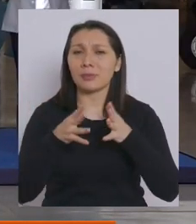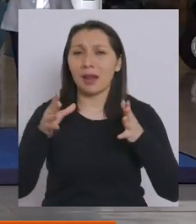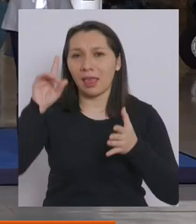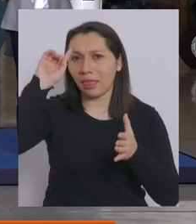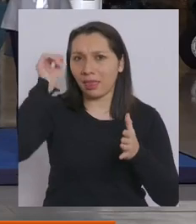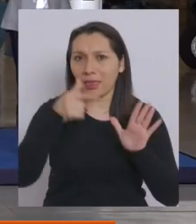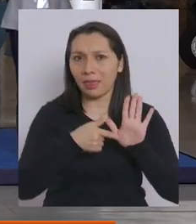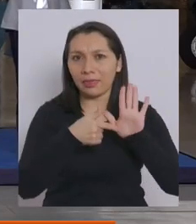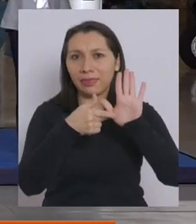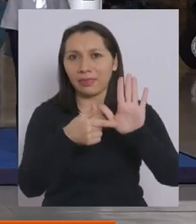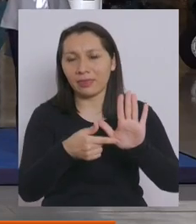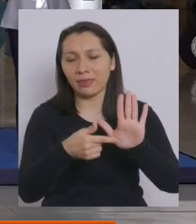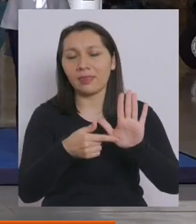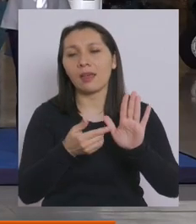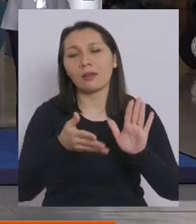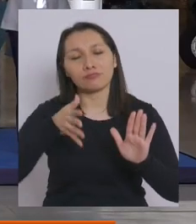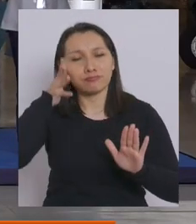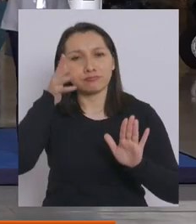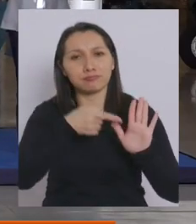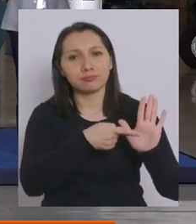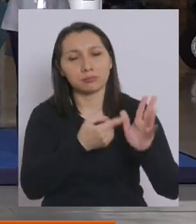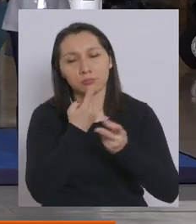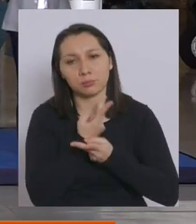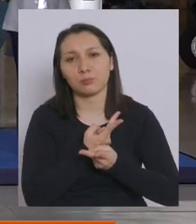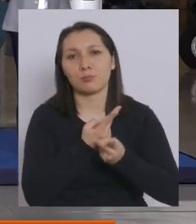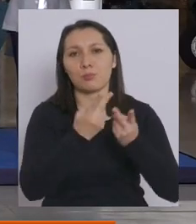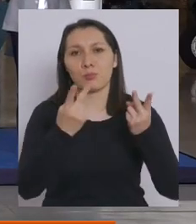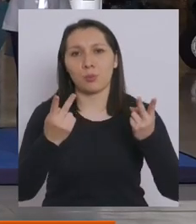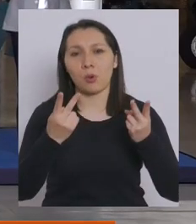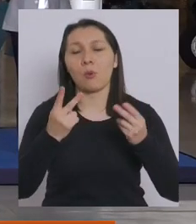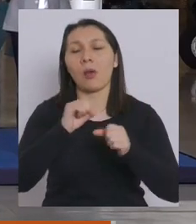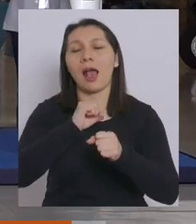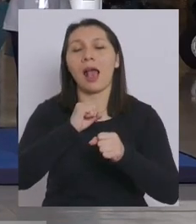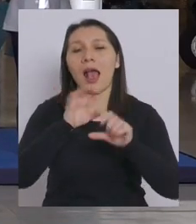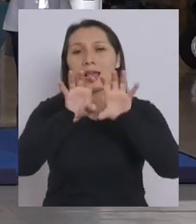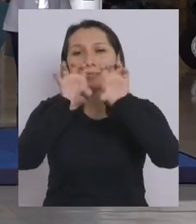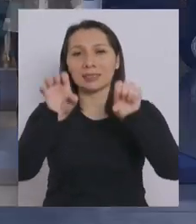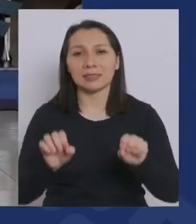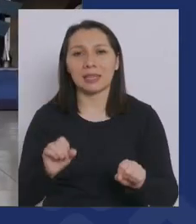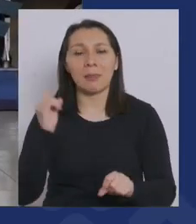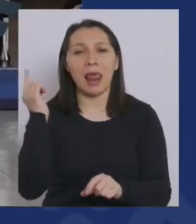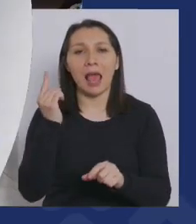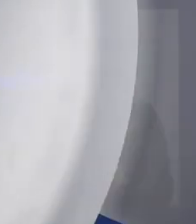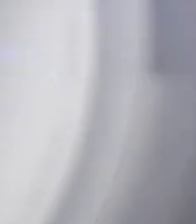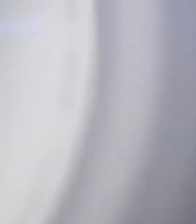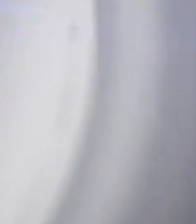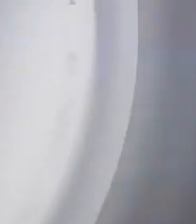la sociedad civil. La presentación y el lanzamiento del sistema nacional satelital.